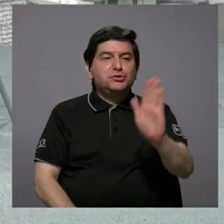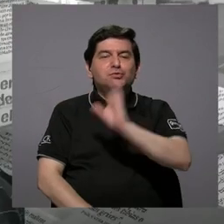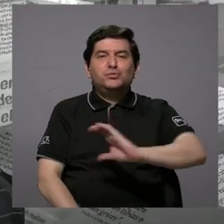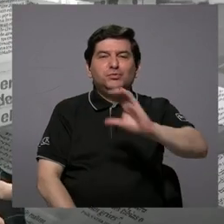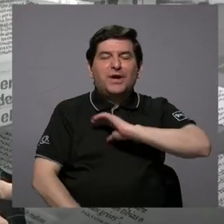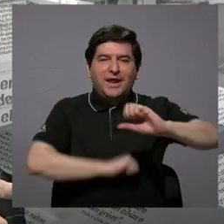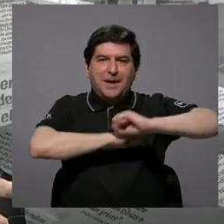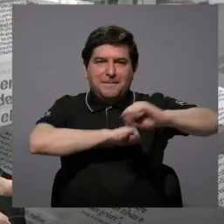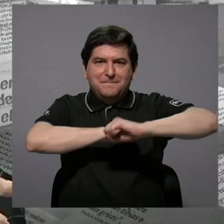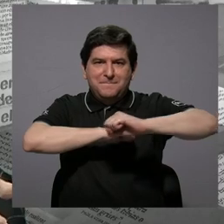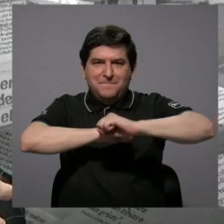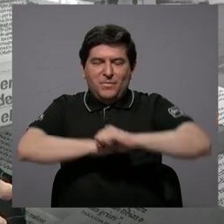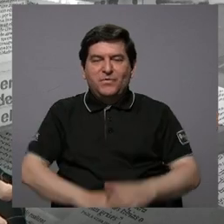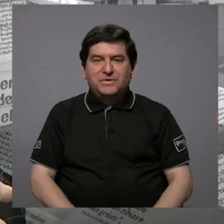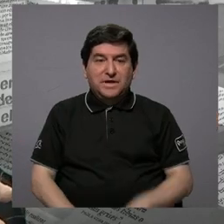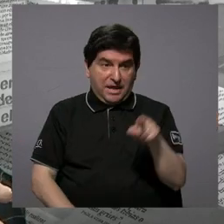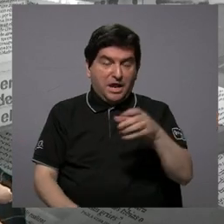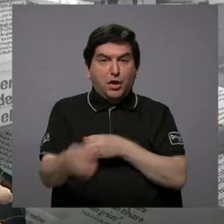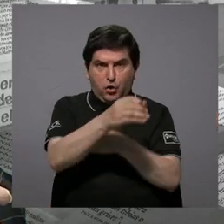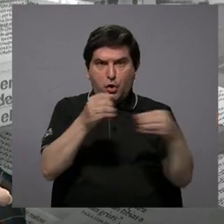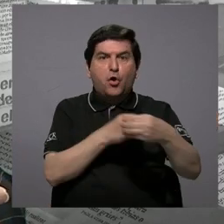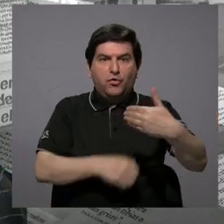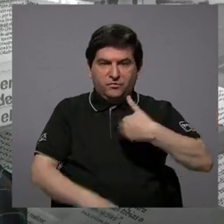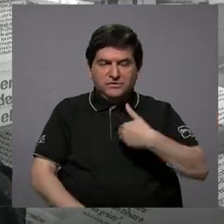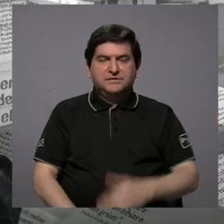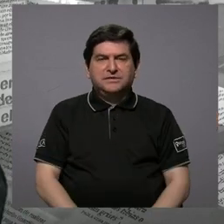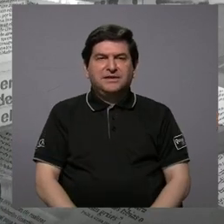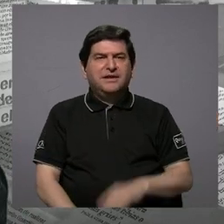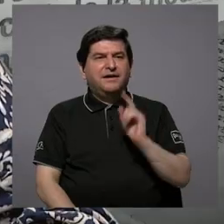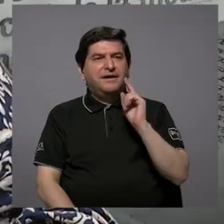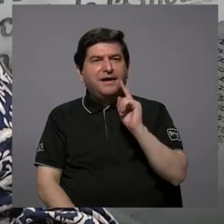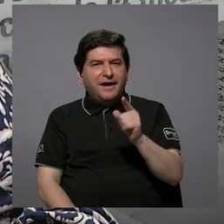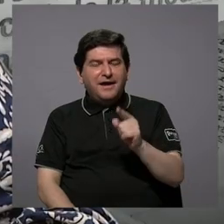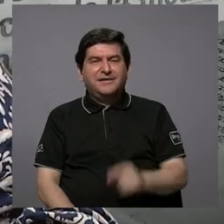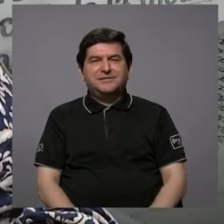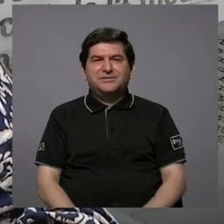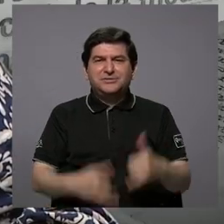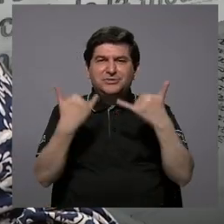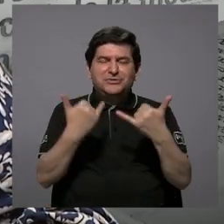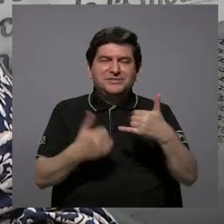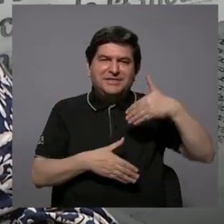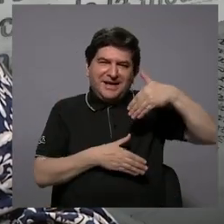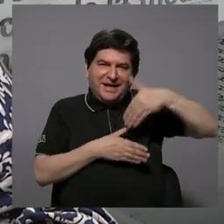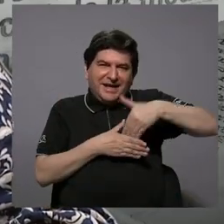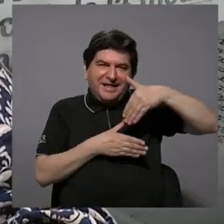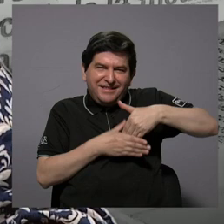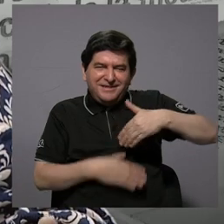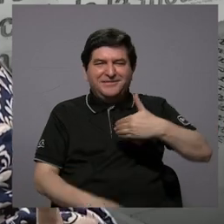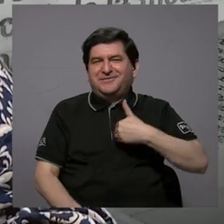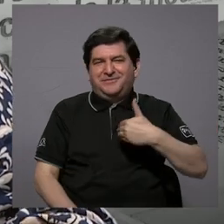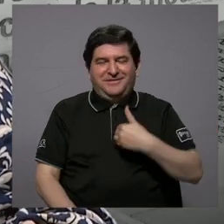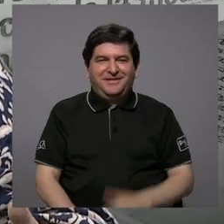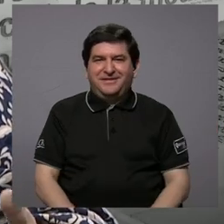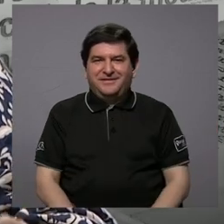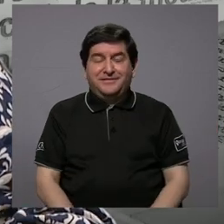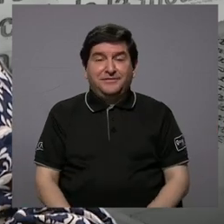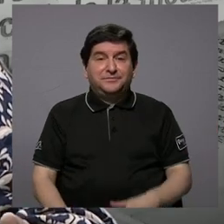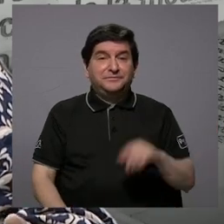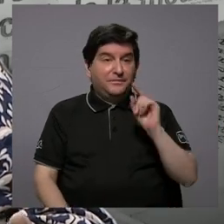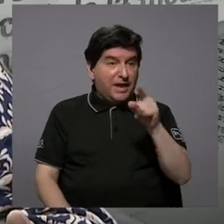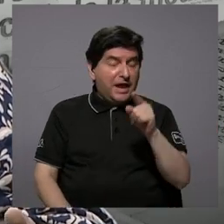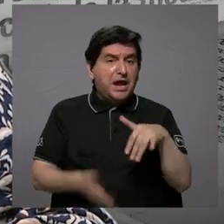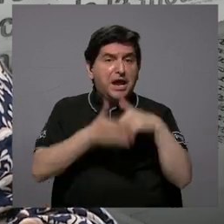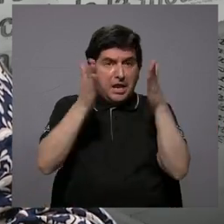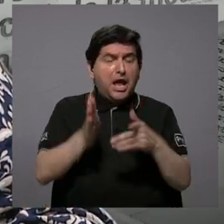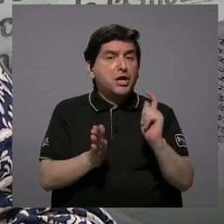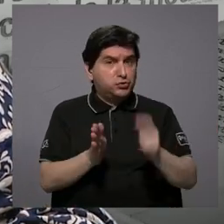porque tuvo una agencia de publicidad. Sí, eso él lo traía en la sangre. A pesar de que él era